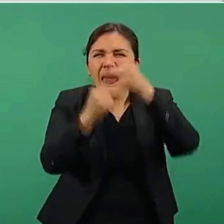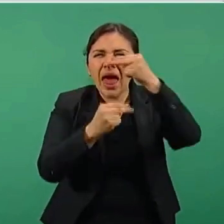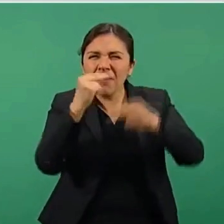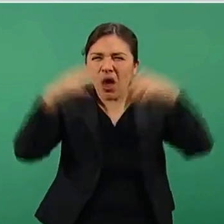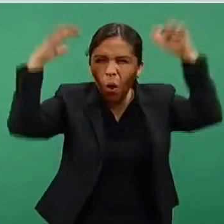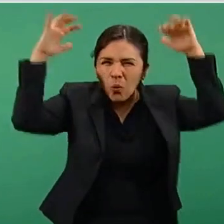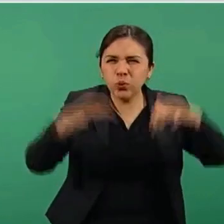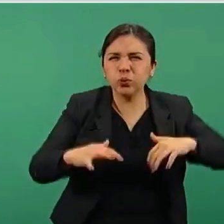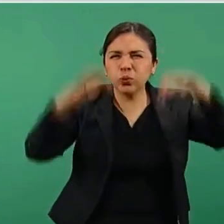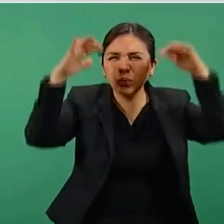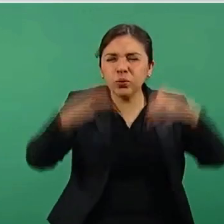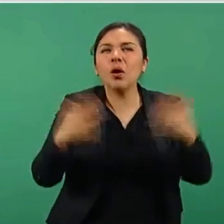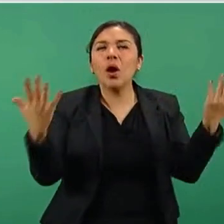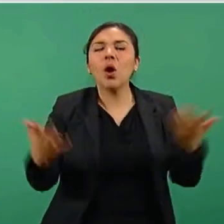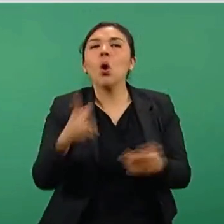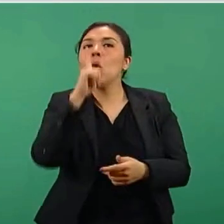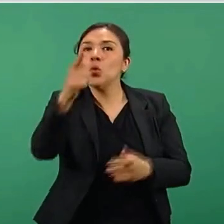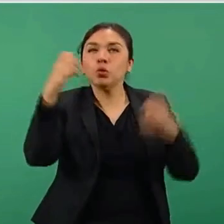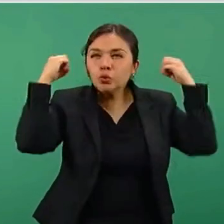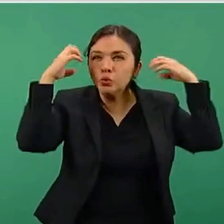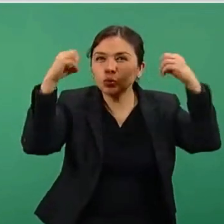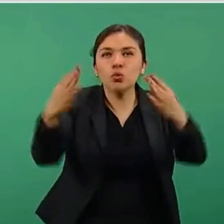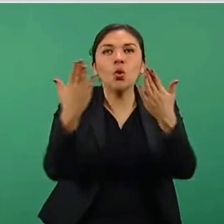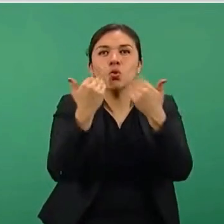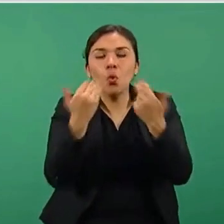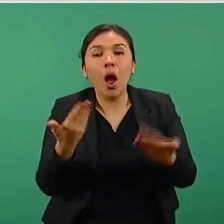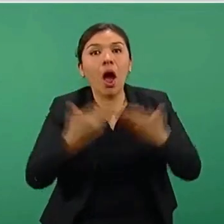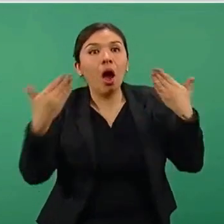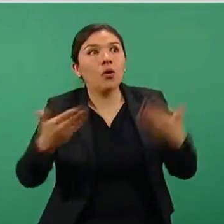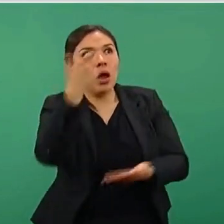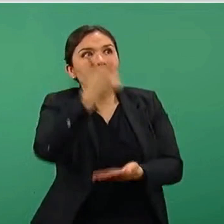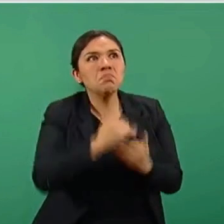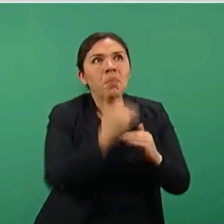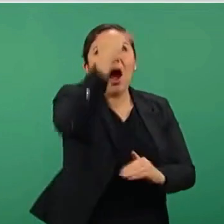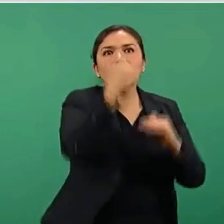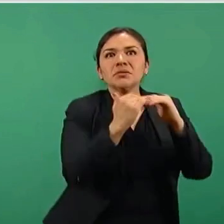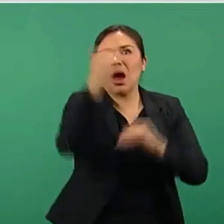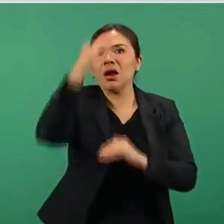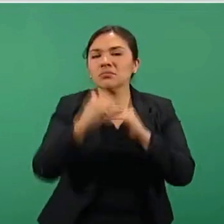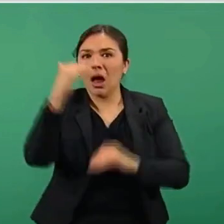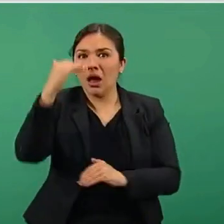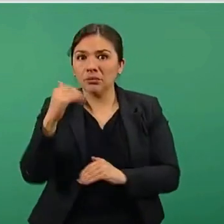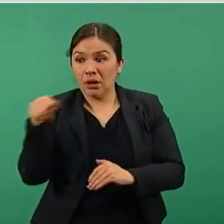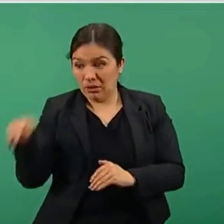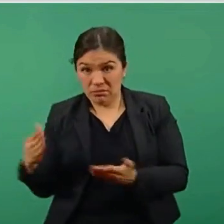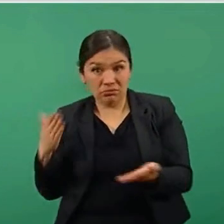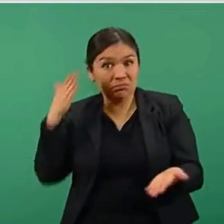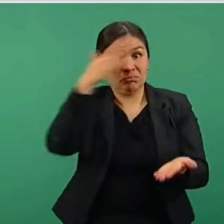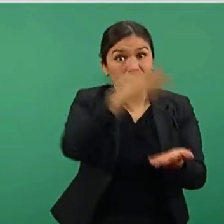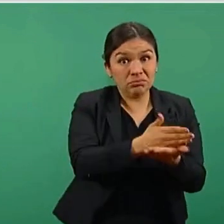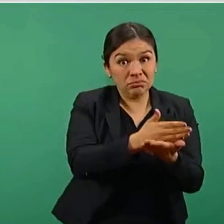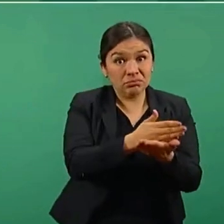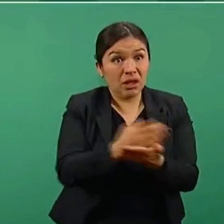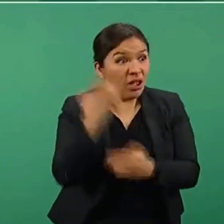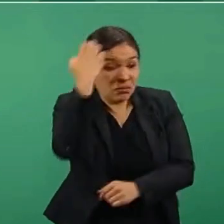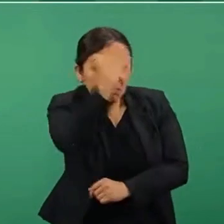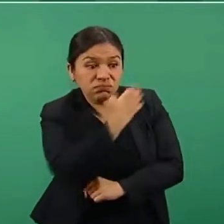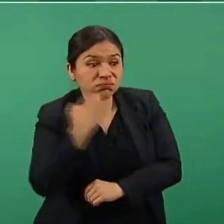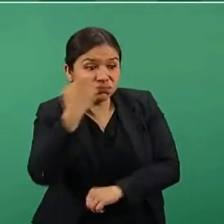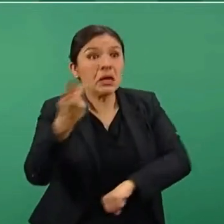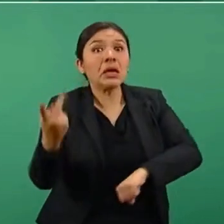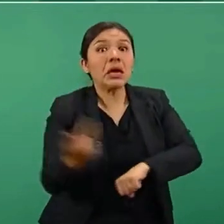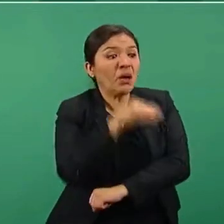el sistema eléctrico y ahora le están cobrando tanto a los consumidores? Entonces, llega Marcelo a ver